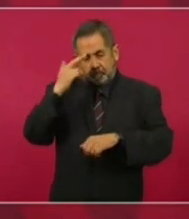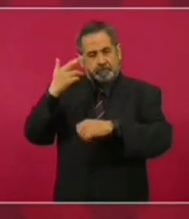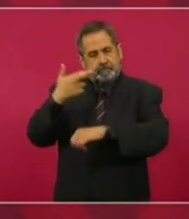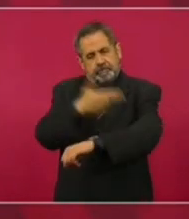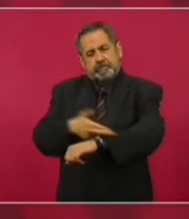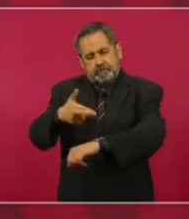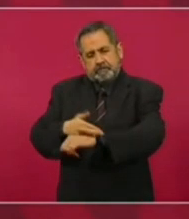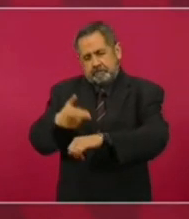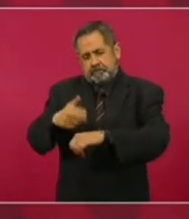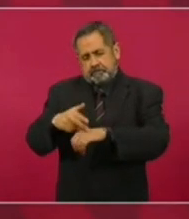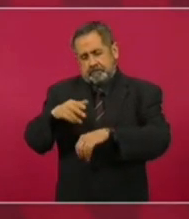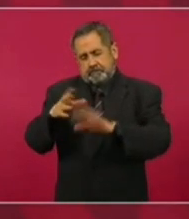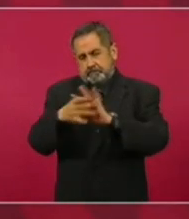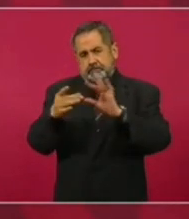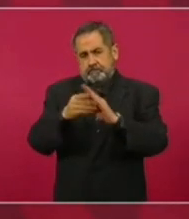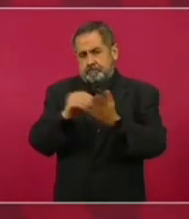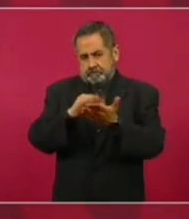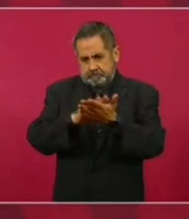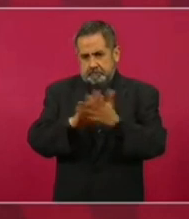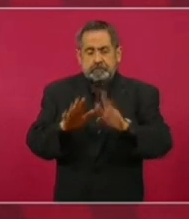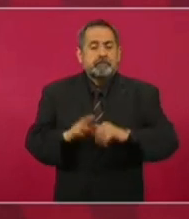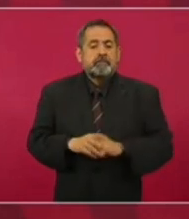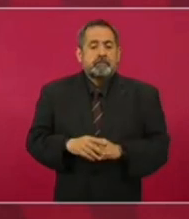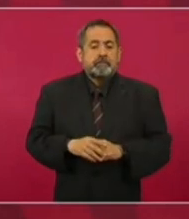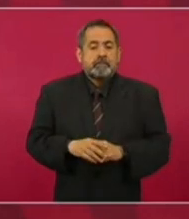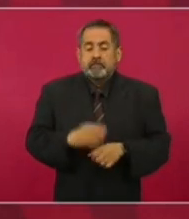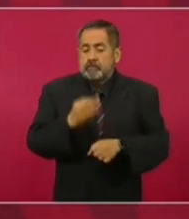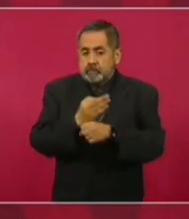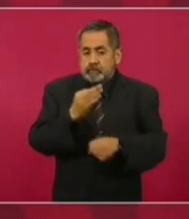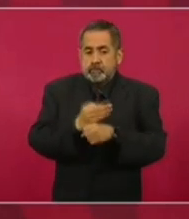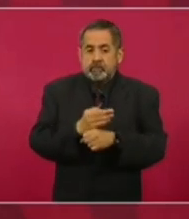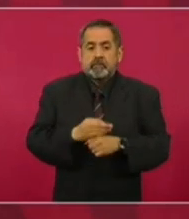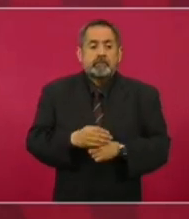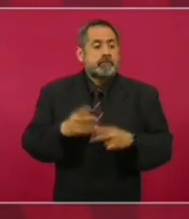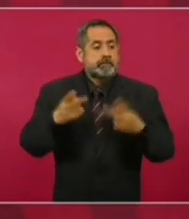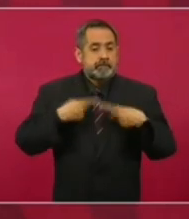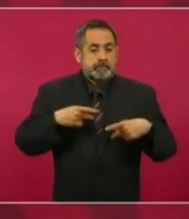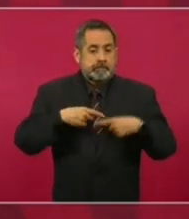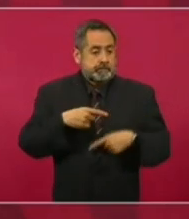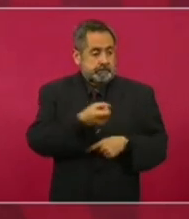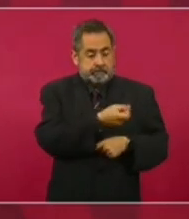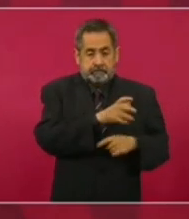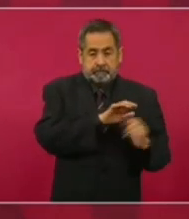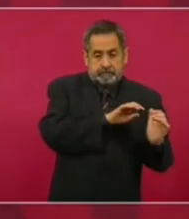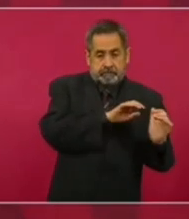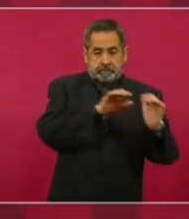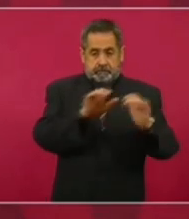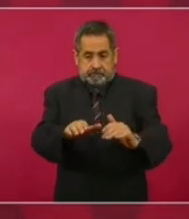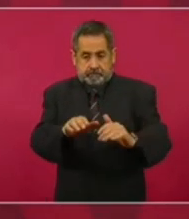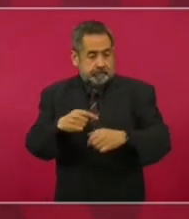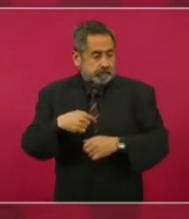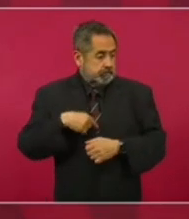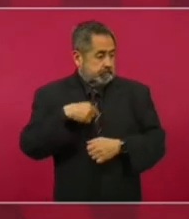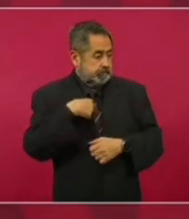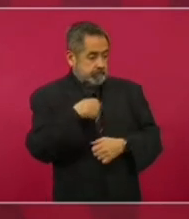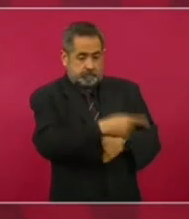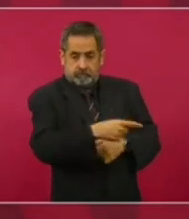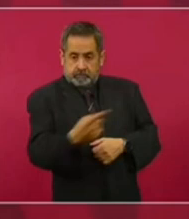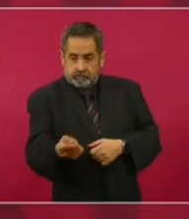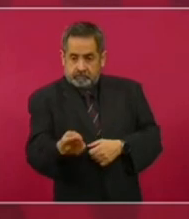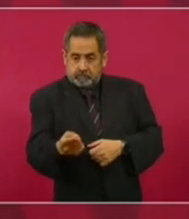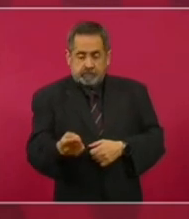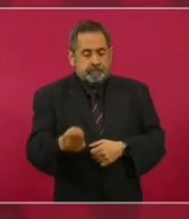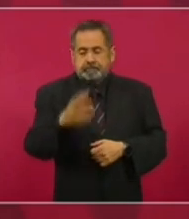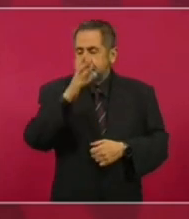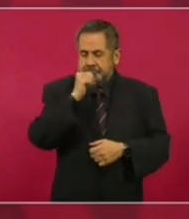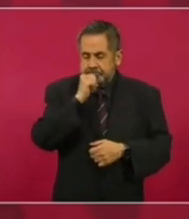subcontratación, la transferencia de personal, la subcontratación de personal está prohibida en